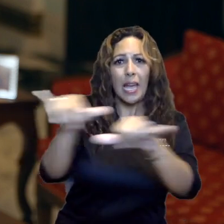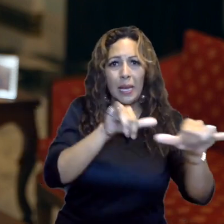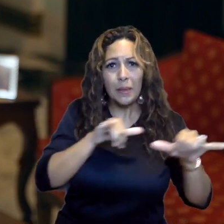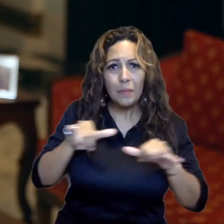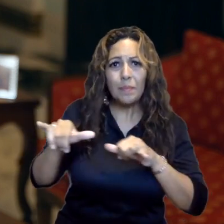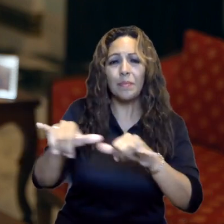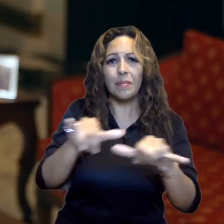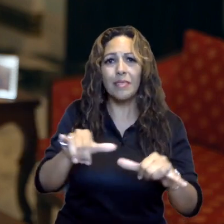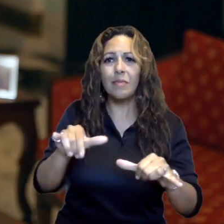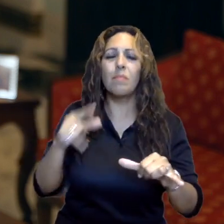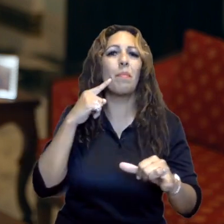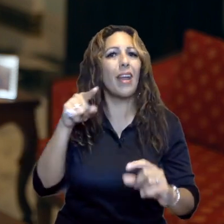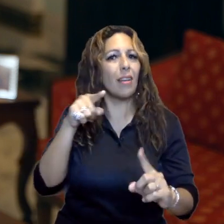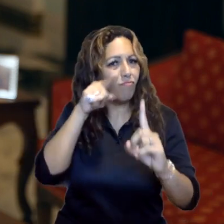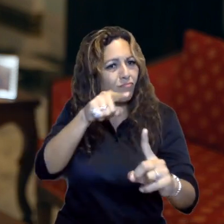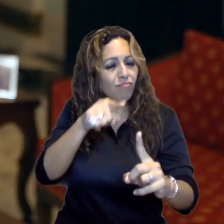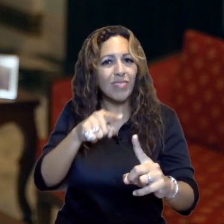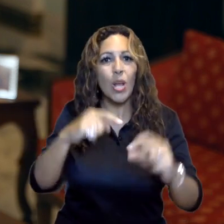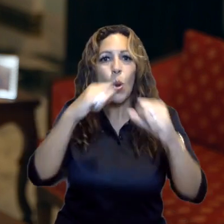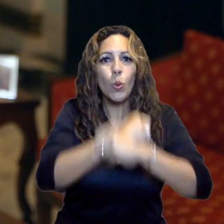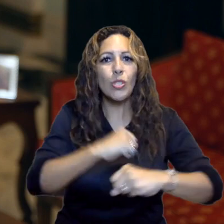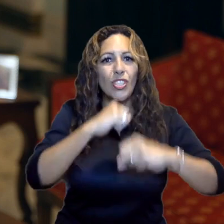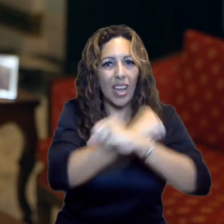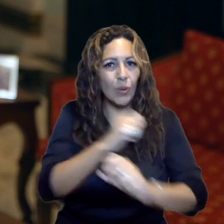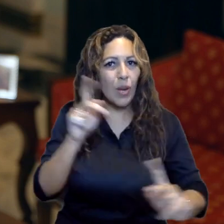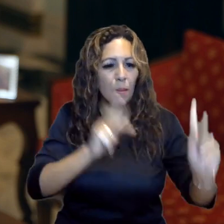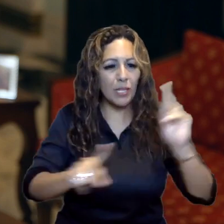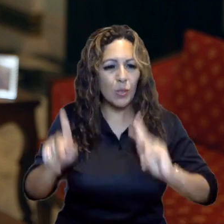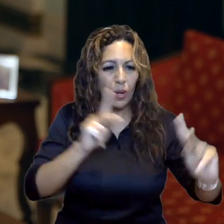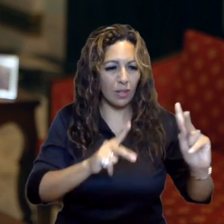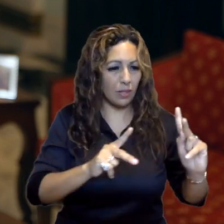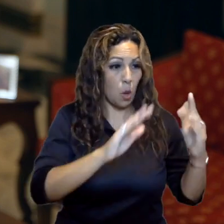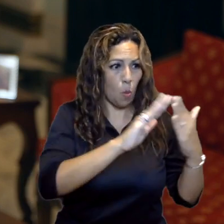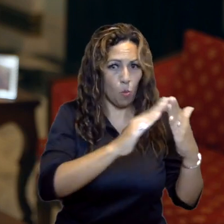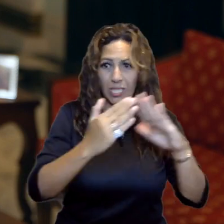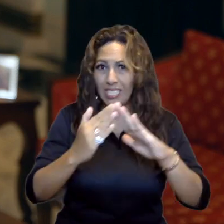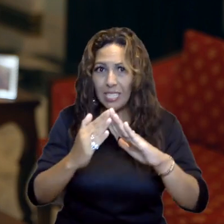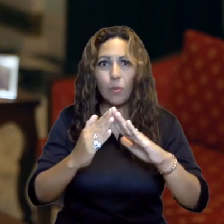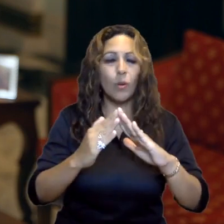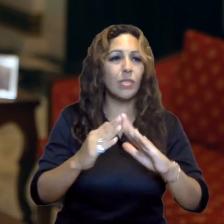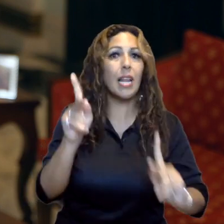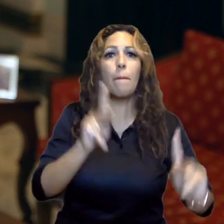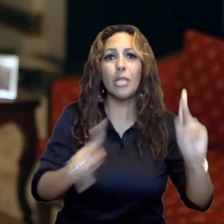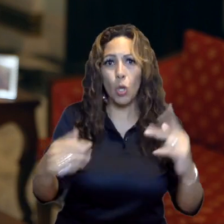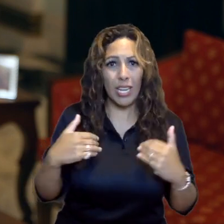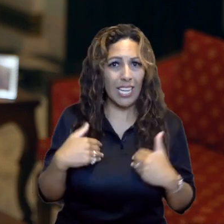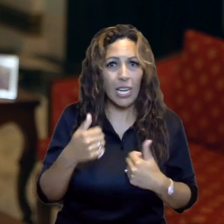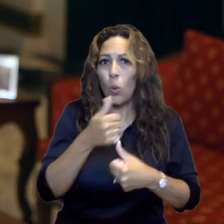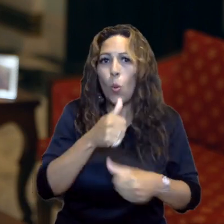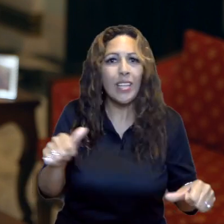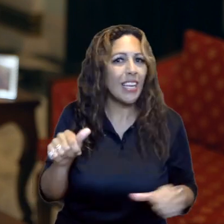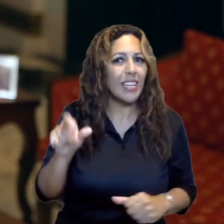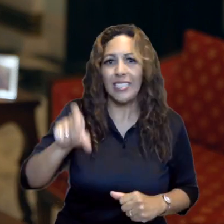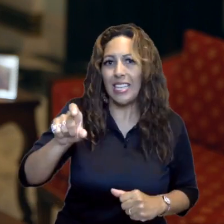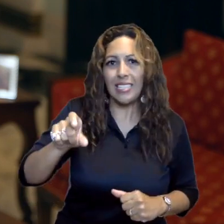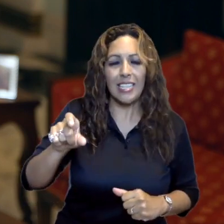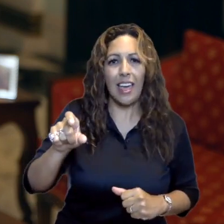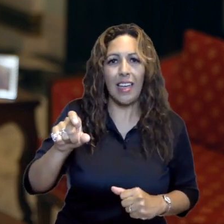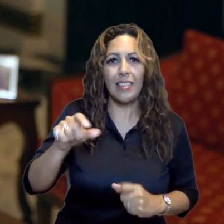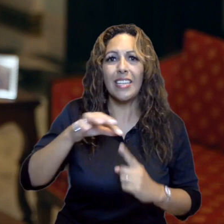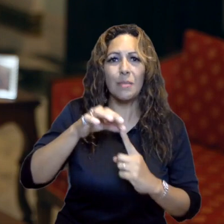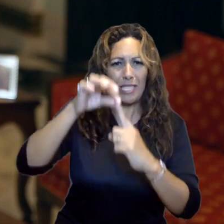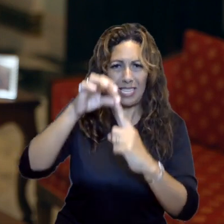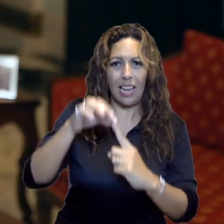de todos los partidos para defender a nuestros servidores públicos, nuestros municipios y nuestra población con necesidades especiales.